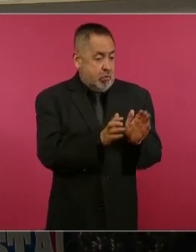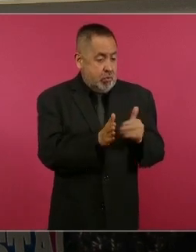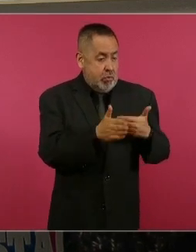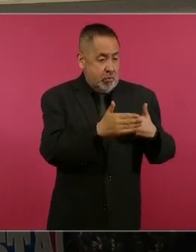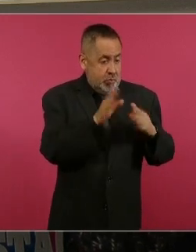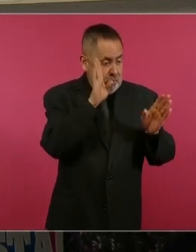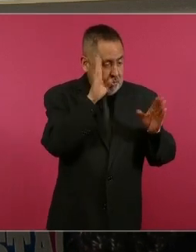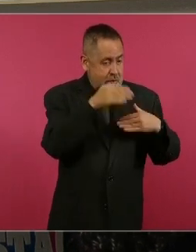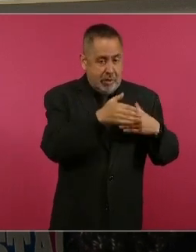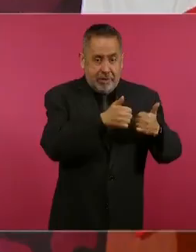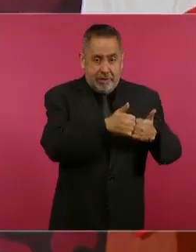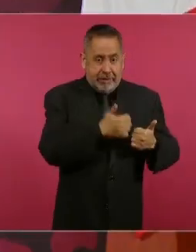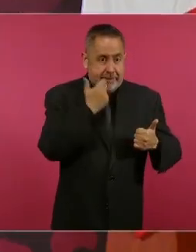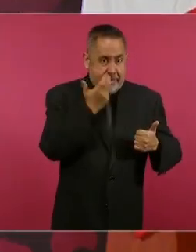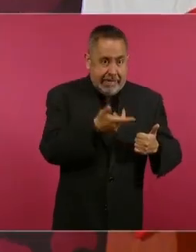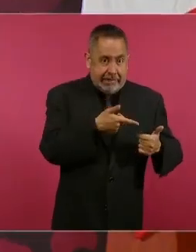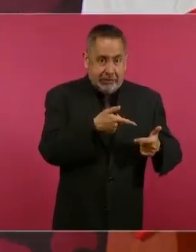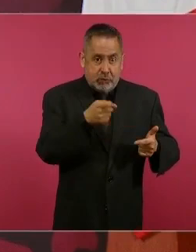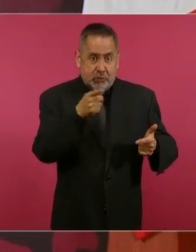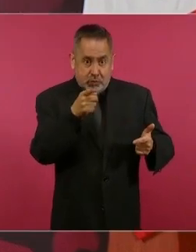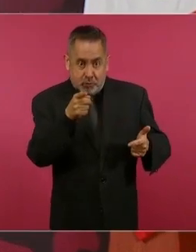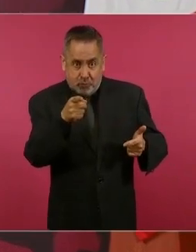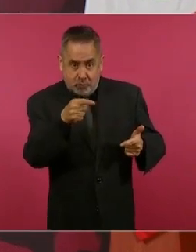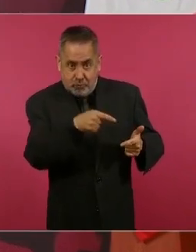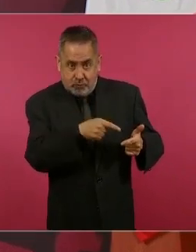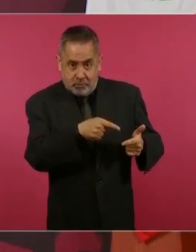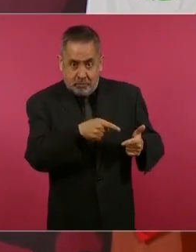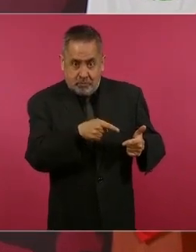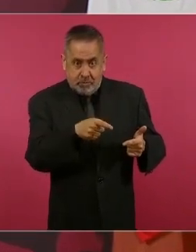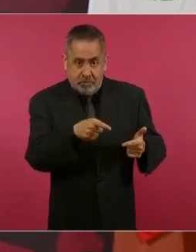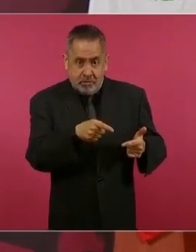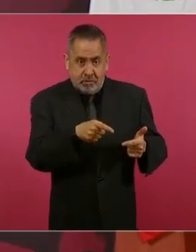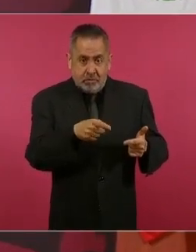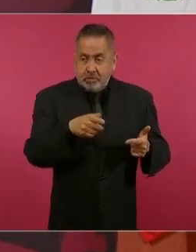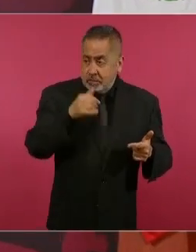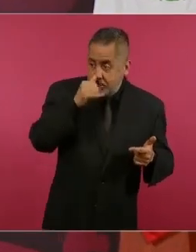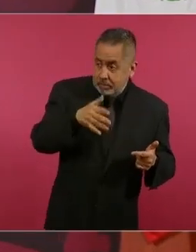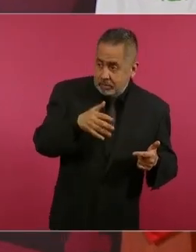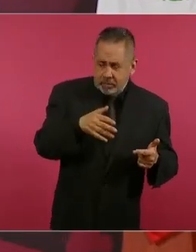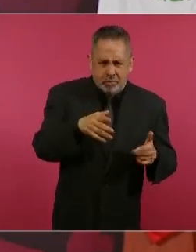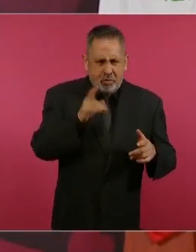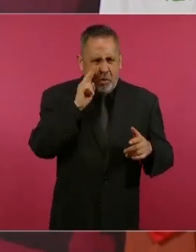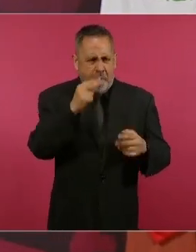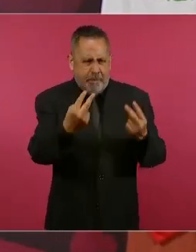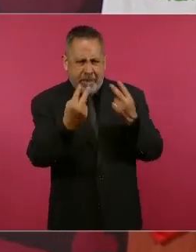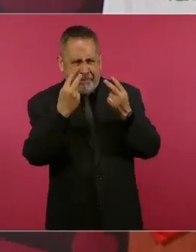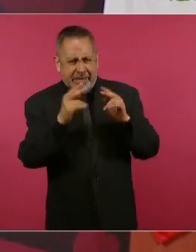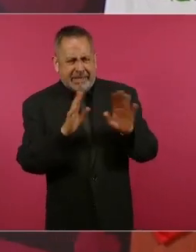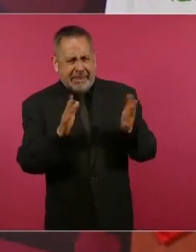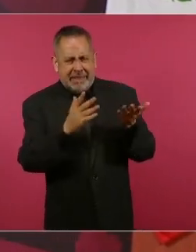y reaccionario, no vea la mañanera,